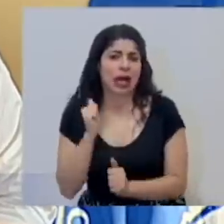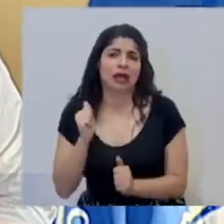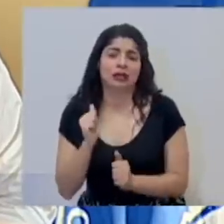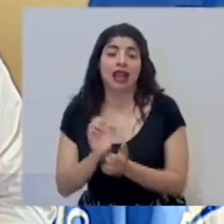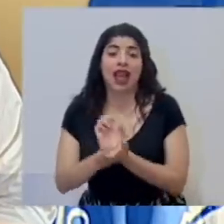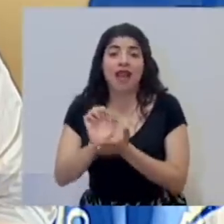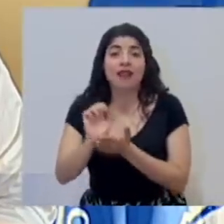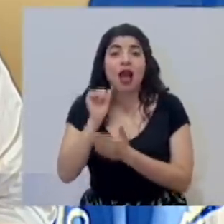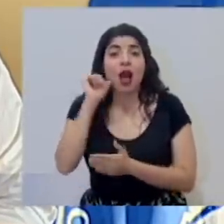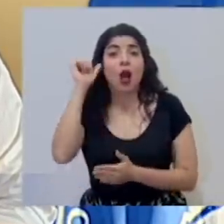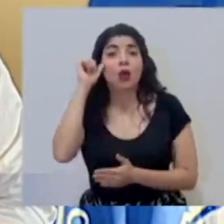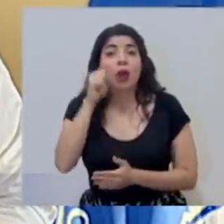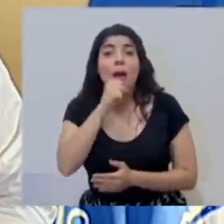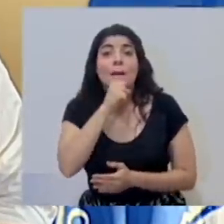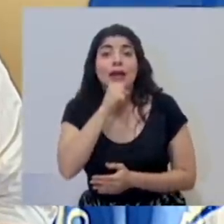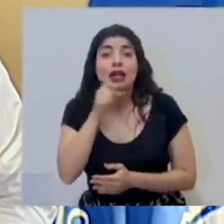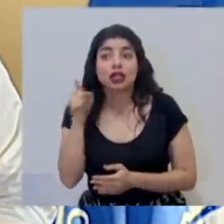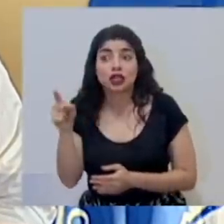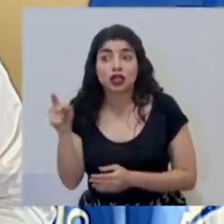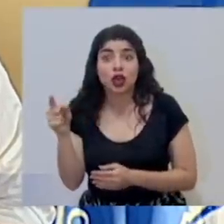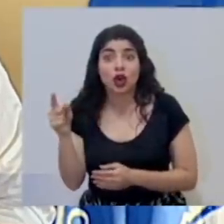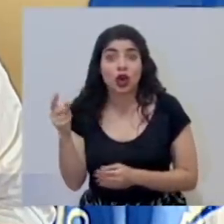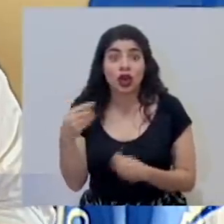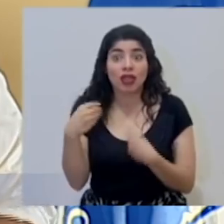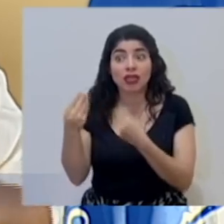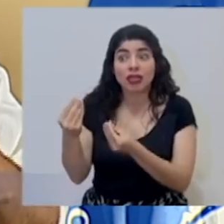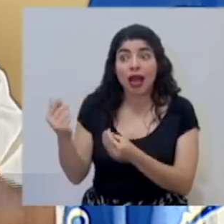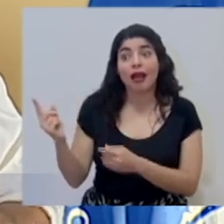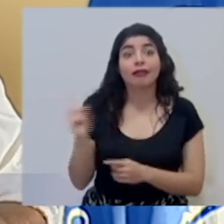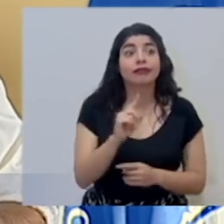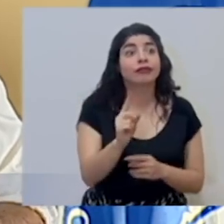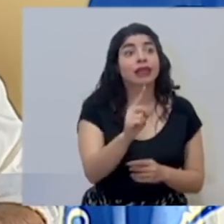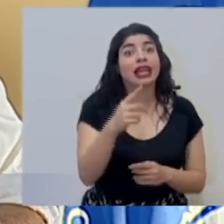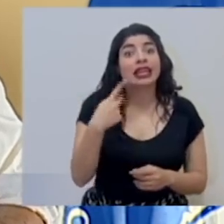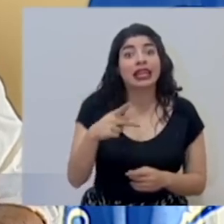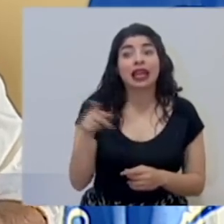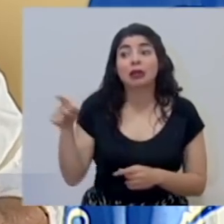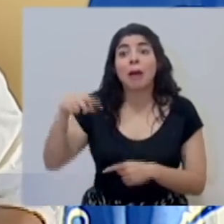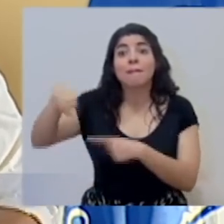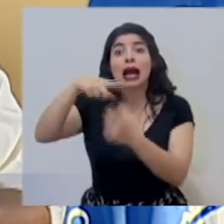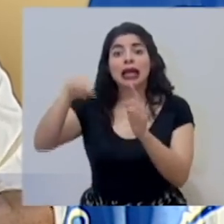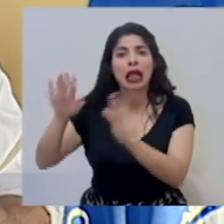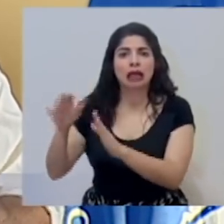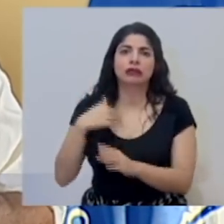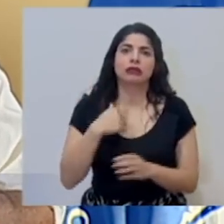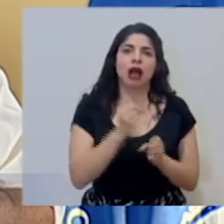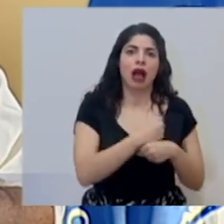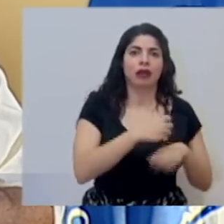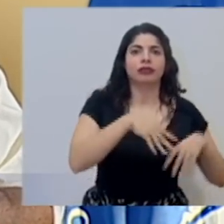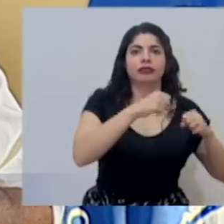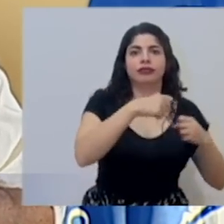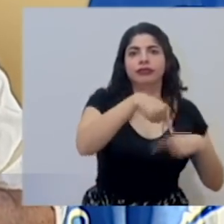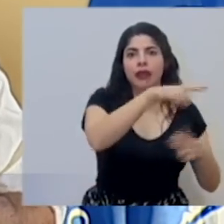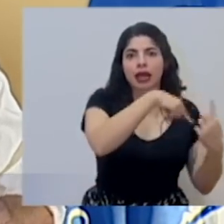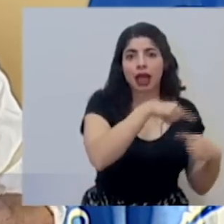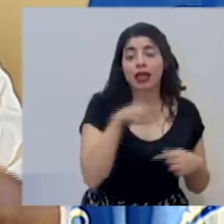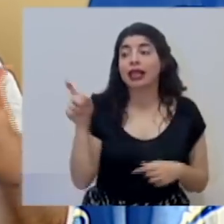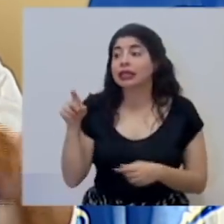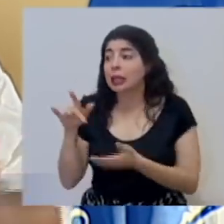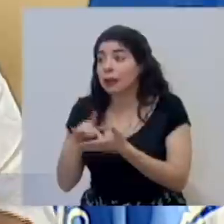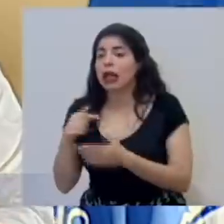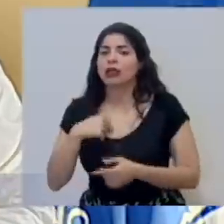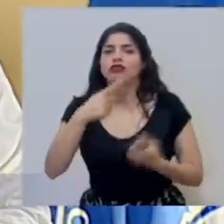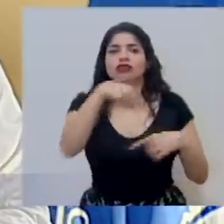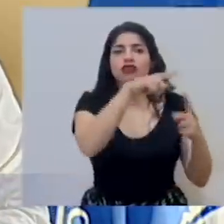evitemos exponer a los adultos mayores a situaciones de riesgo, que les ayudemos a hacer los mandados, que les ayudemos a retirar sus